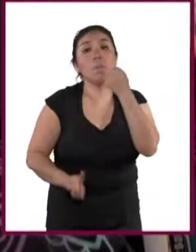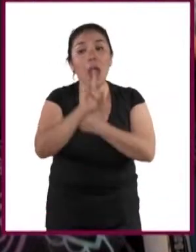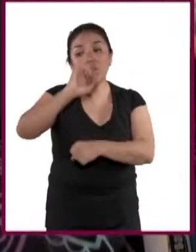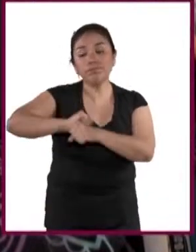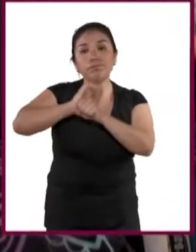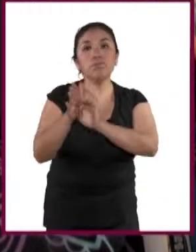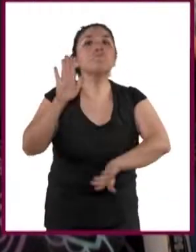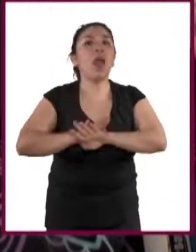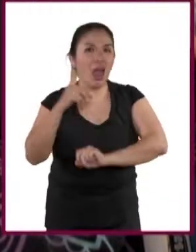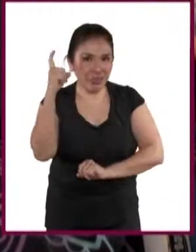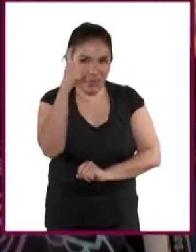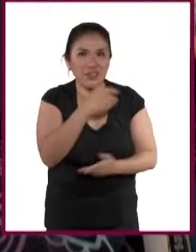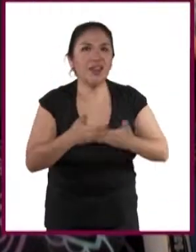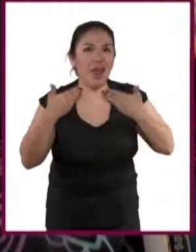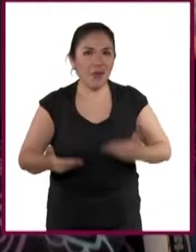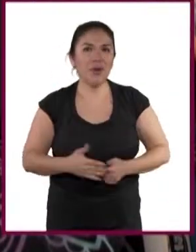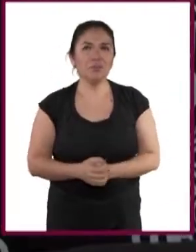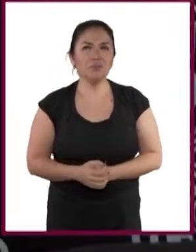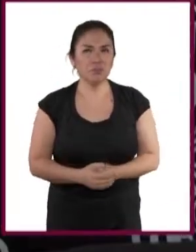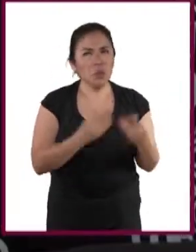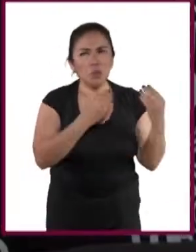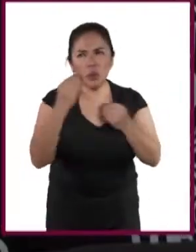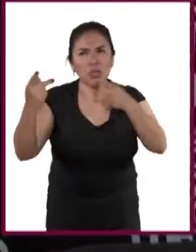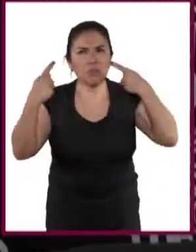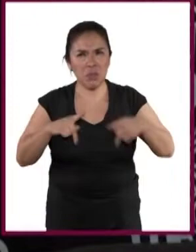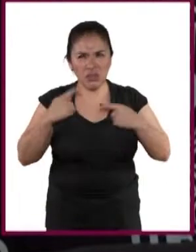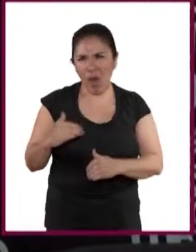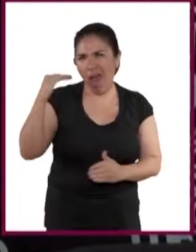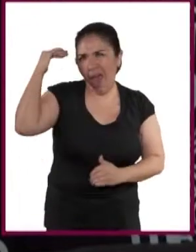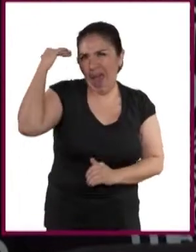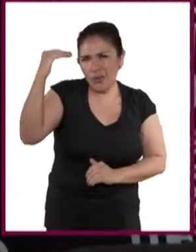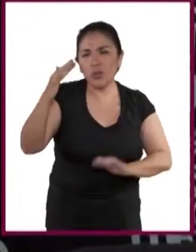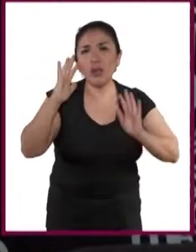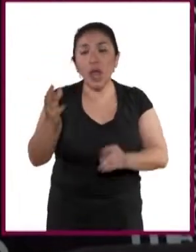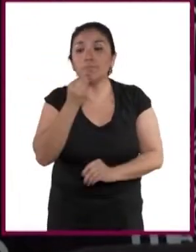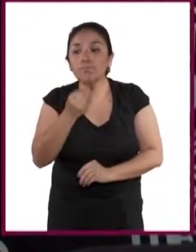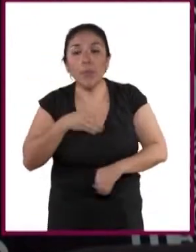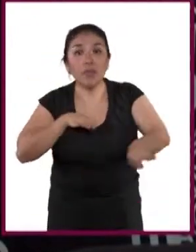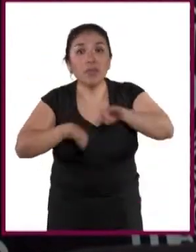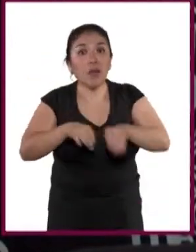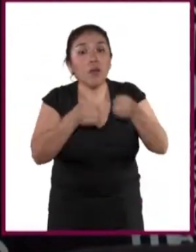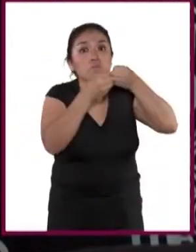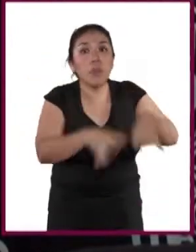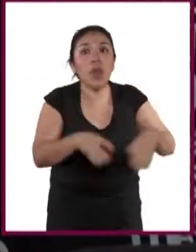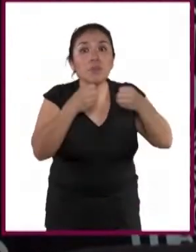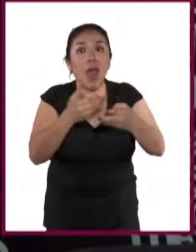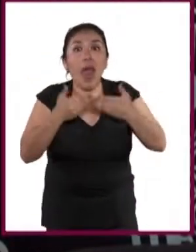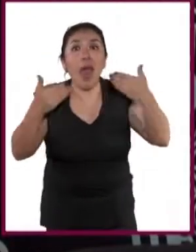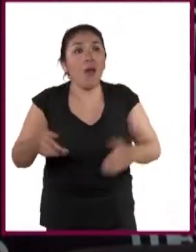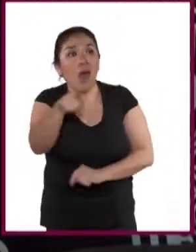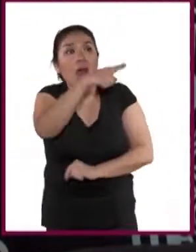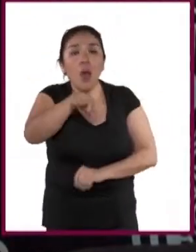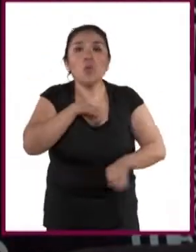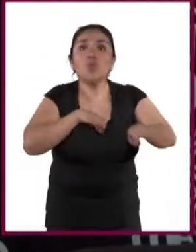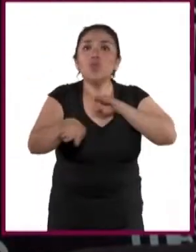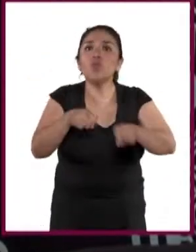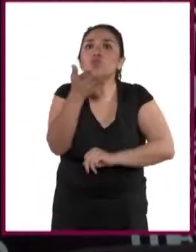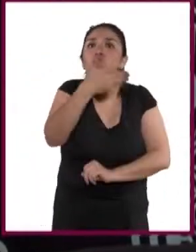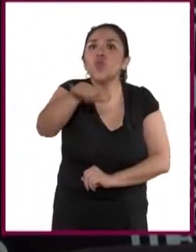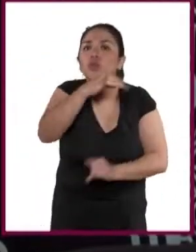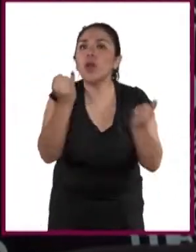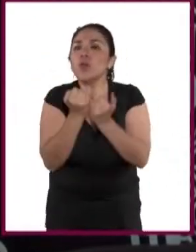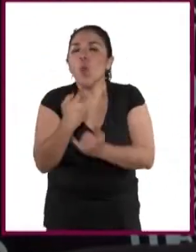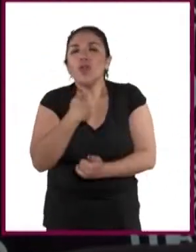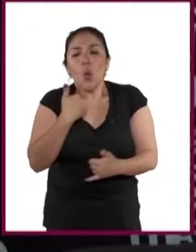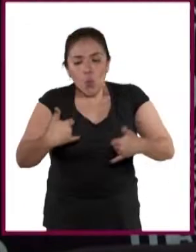pandemia complica más las cosas. Muchas personas adultas han perdido su empleo y ahora ellos buscan trabajo al